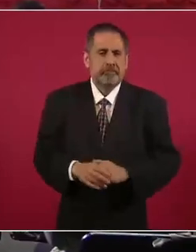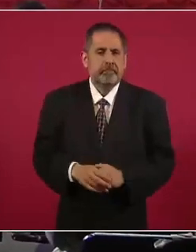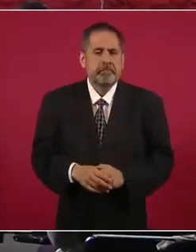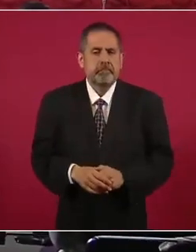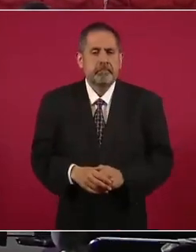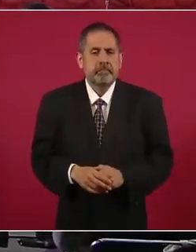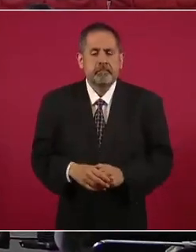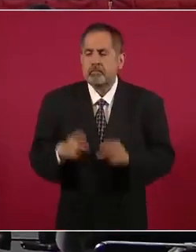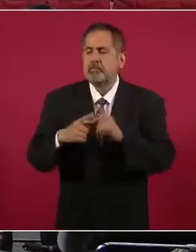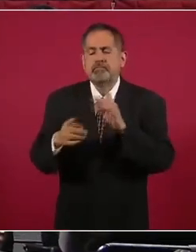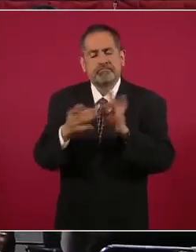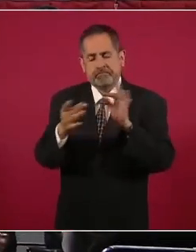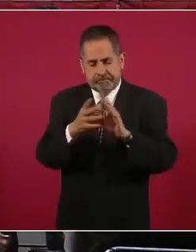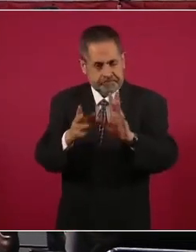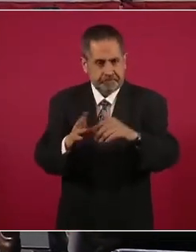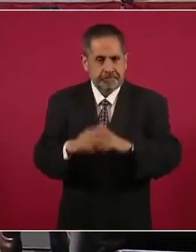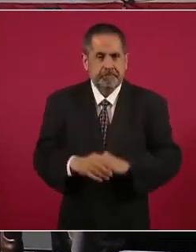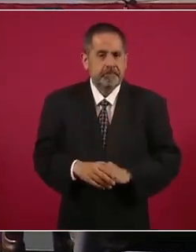Bueno, empiezo,